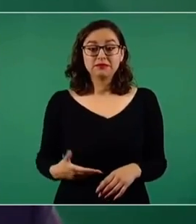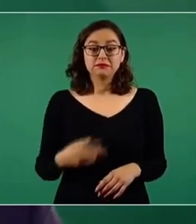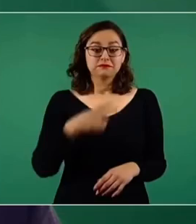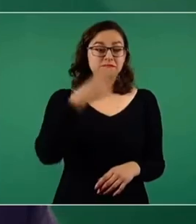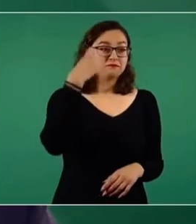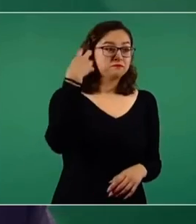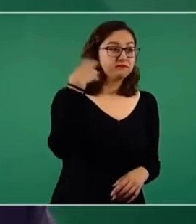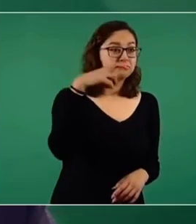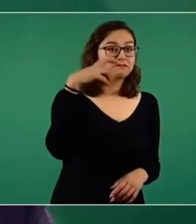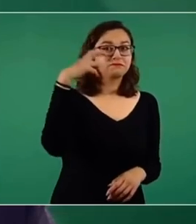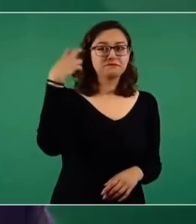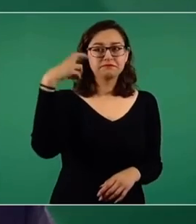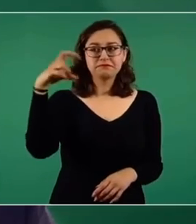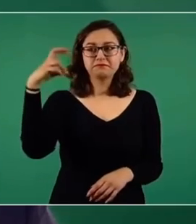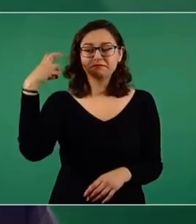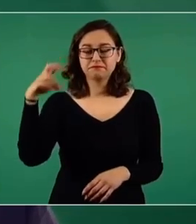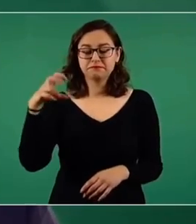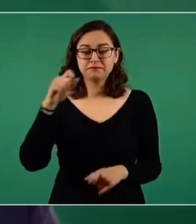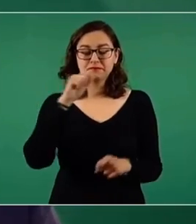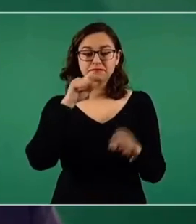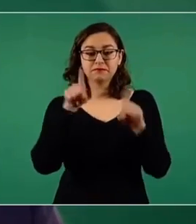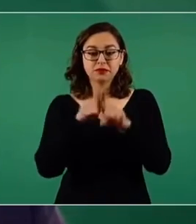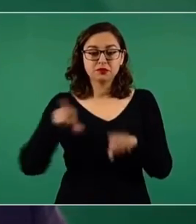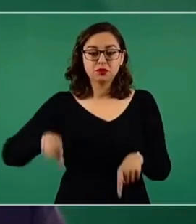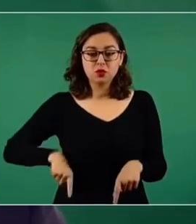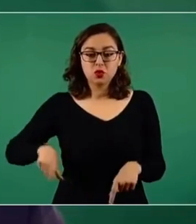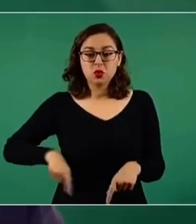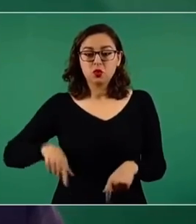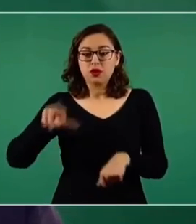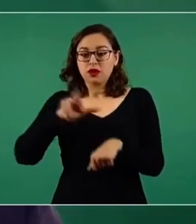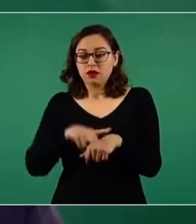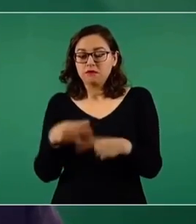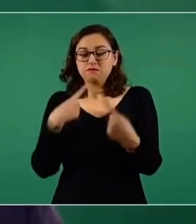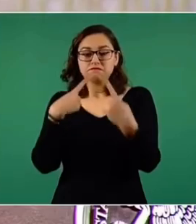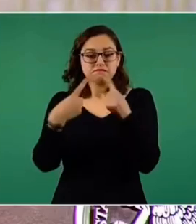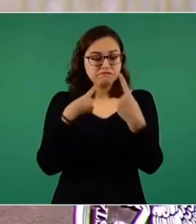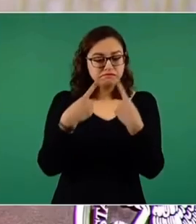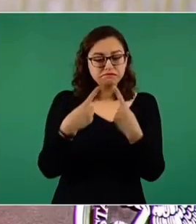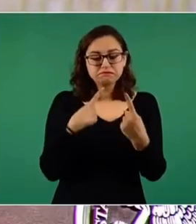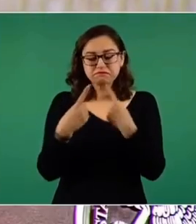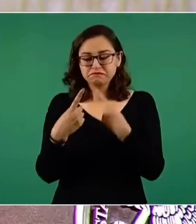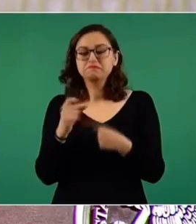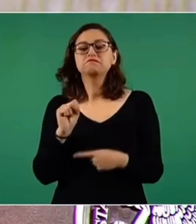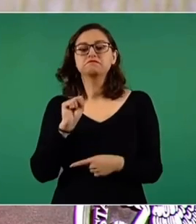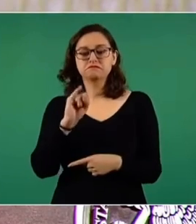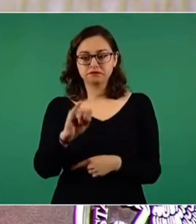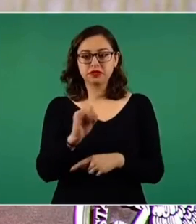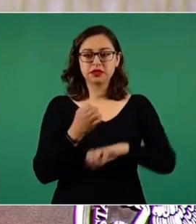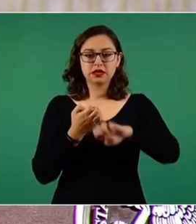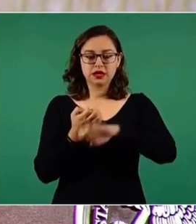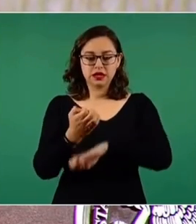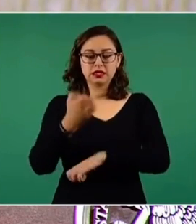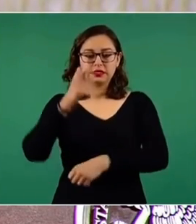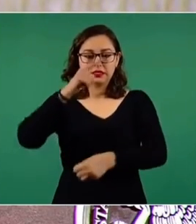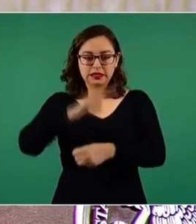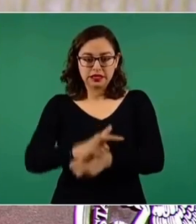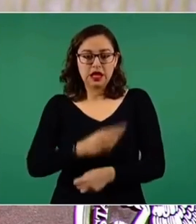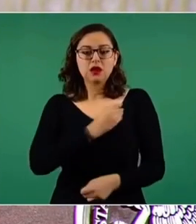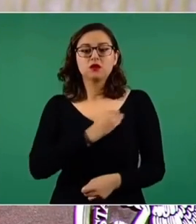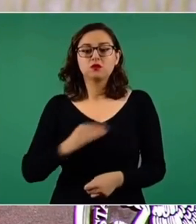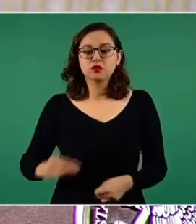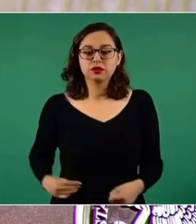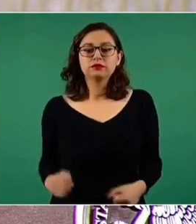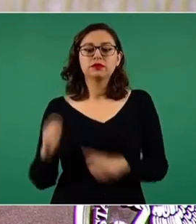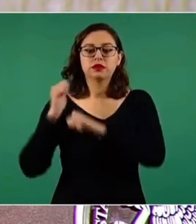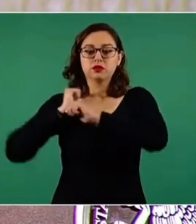y los trabajos que se han realizado con los gobernadores, ha habido esa buena disposición de los gobiernos estatales, de los gobiernos municipales